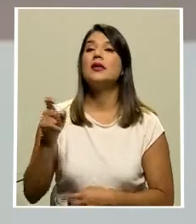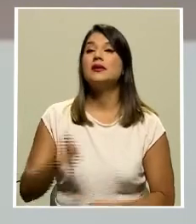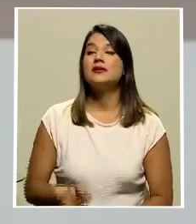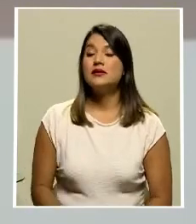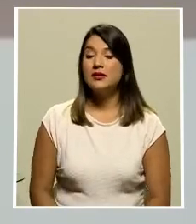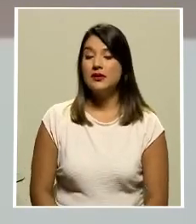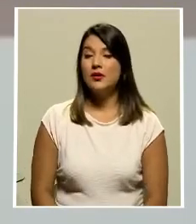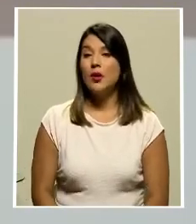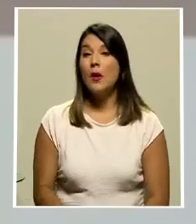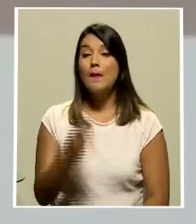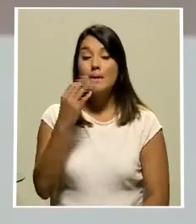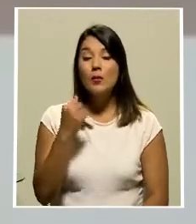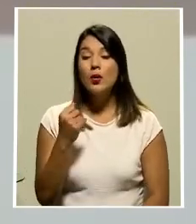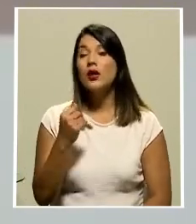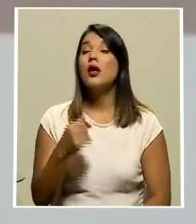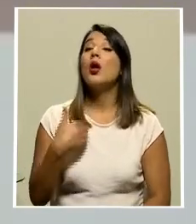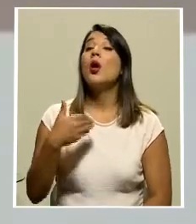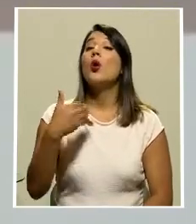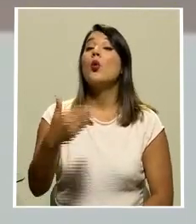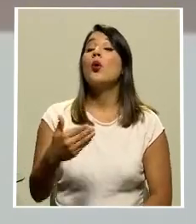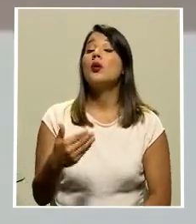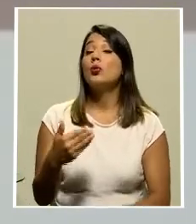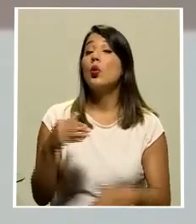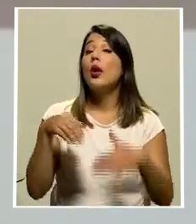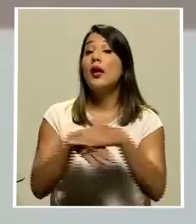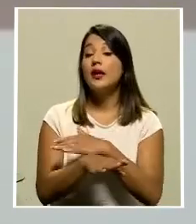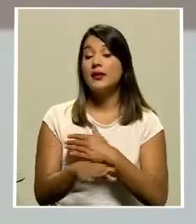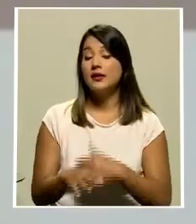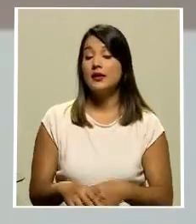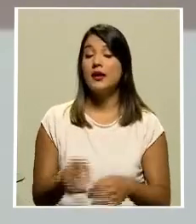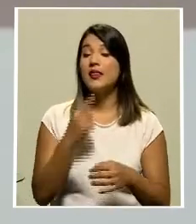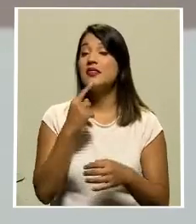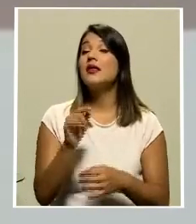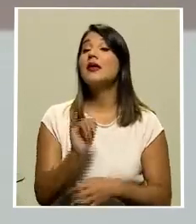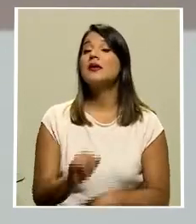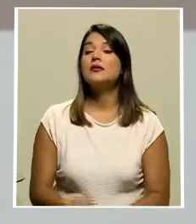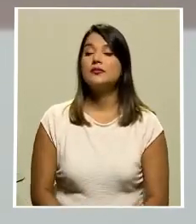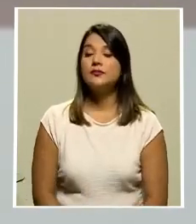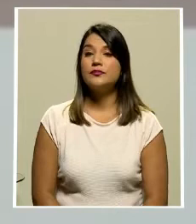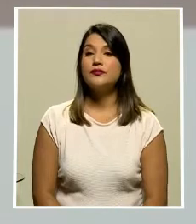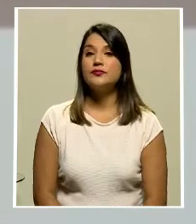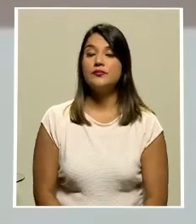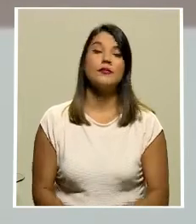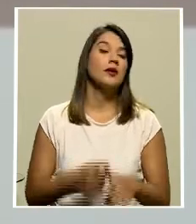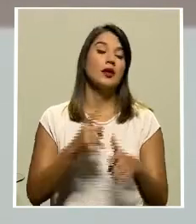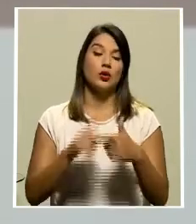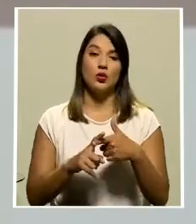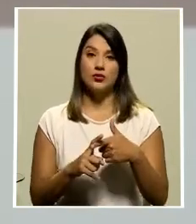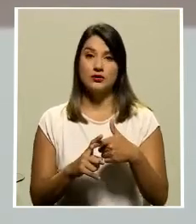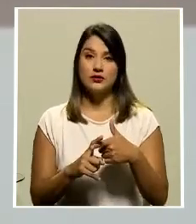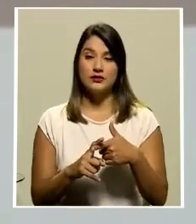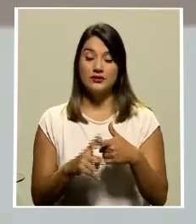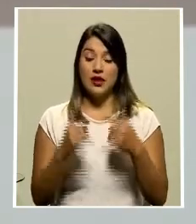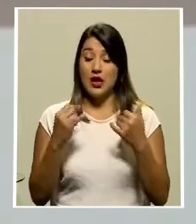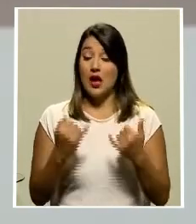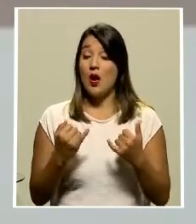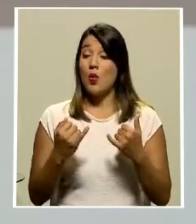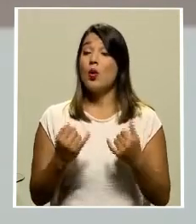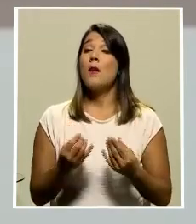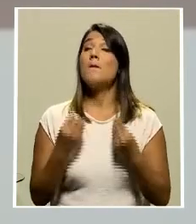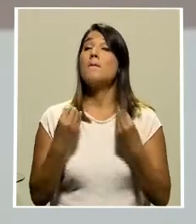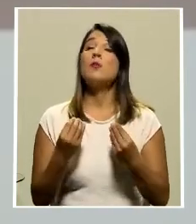hecho el ejecutivo al fondo introduce algunos aspectos de la renta mundial entonces efectivamente se está yendo más allá